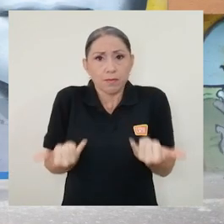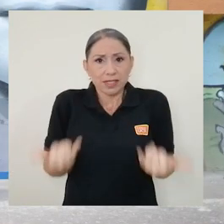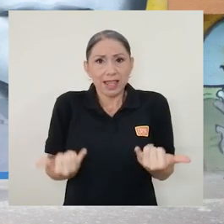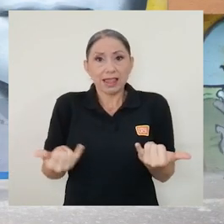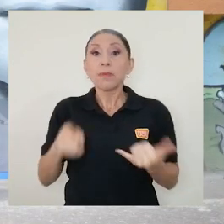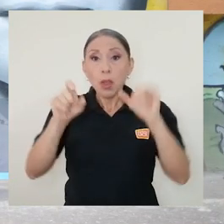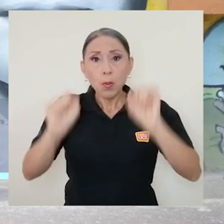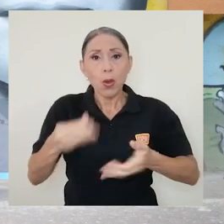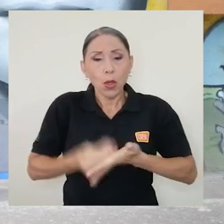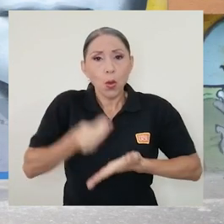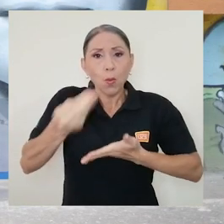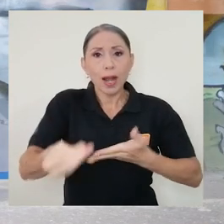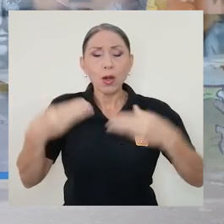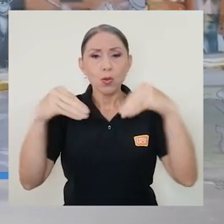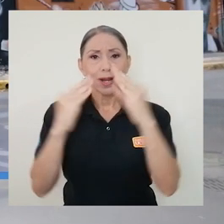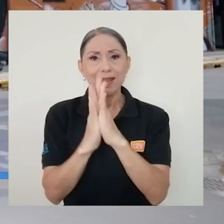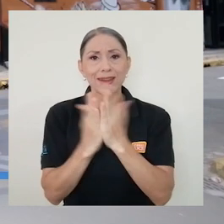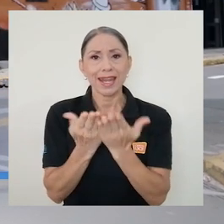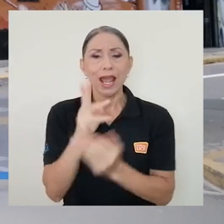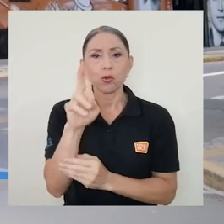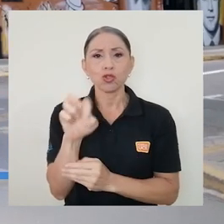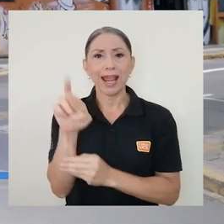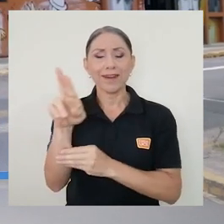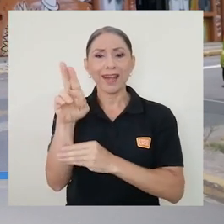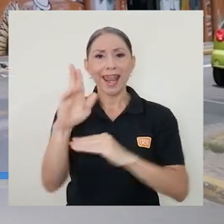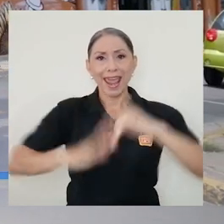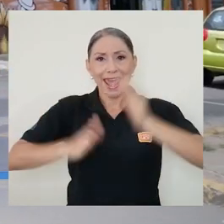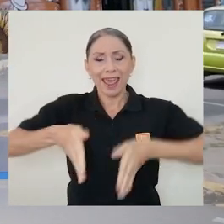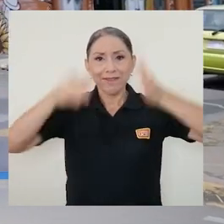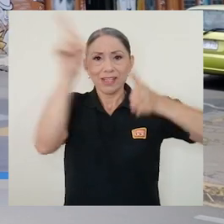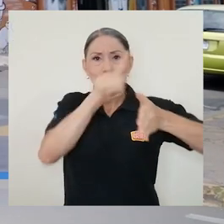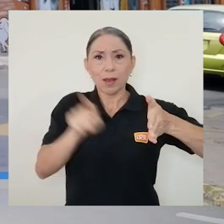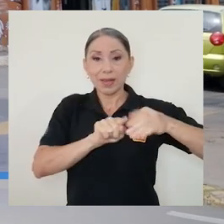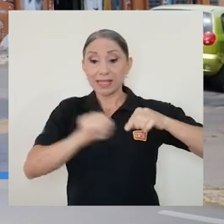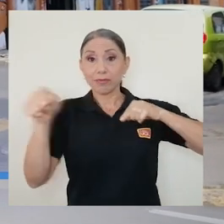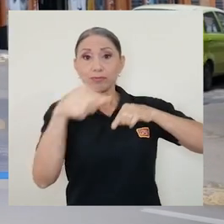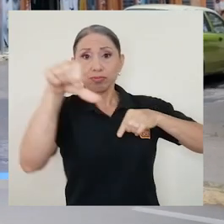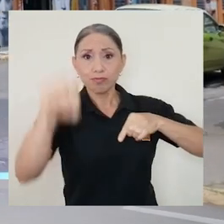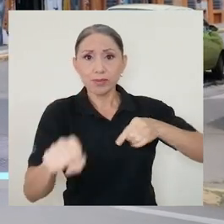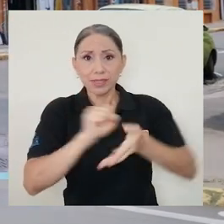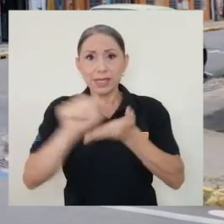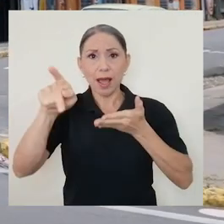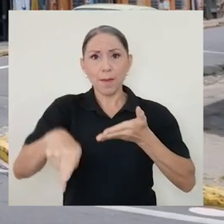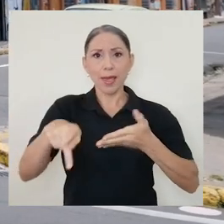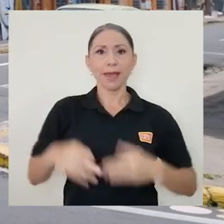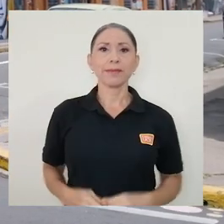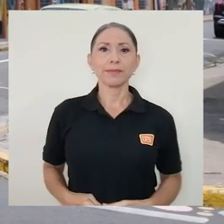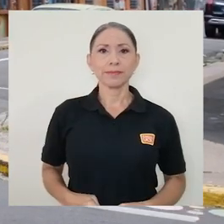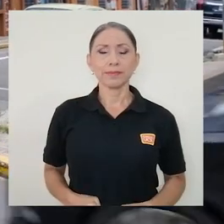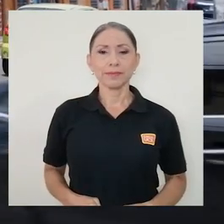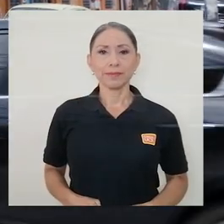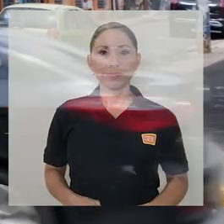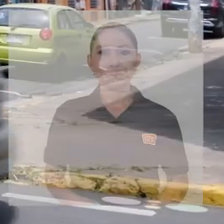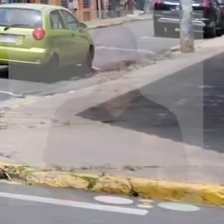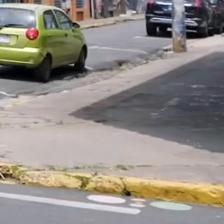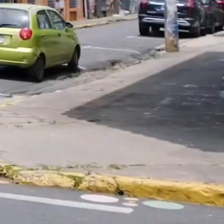disponible en la librería UCR, ubicada al costado sur del edificio Zaprisa en San Pedro de Montes de Oca.